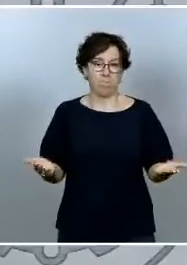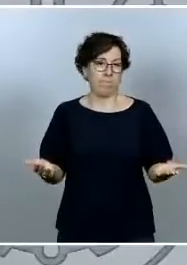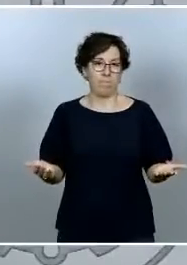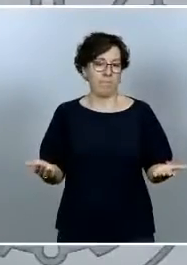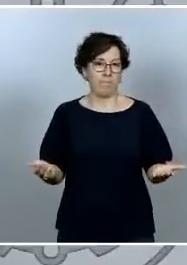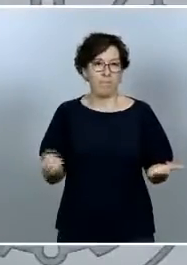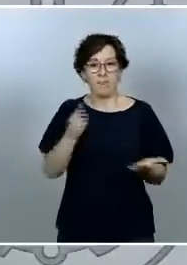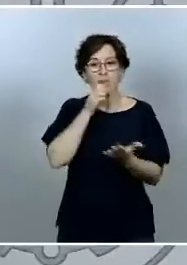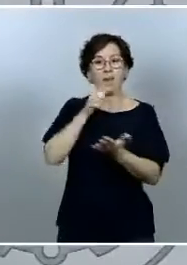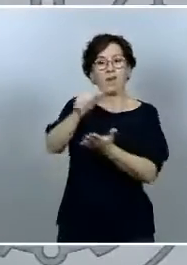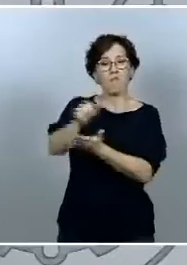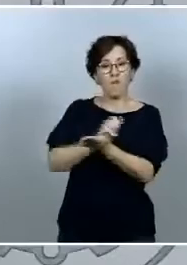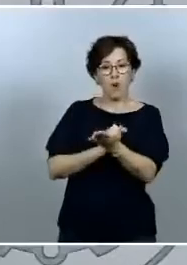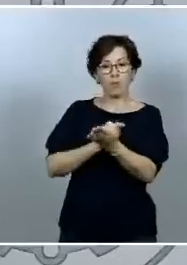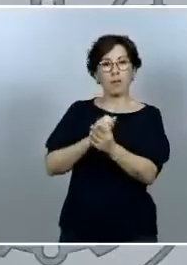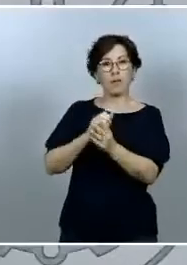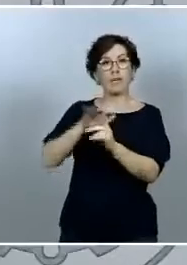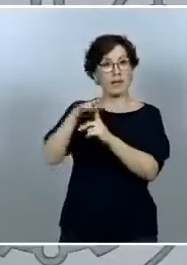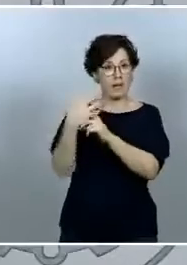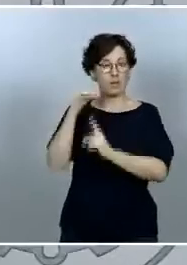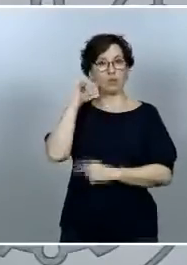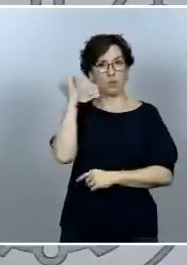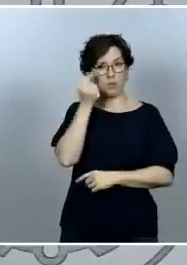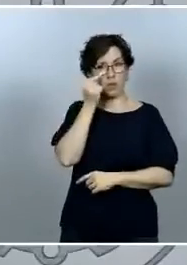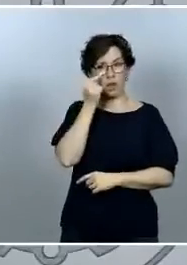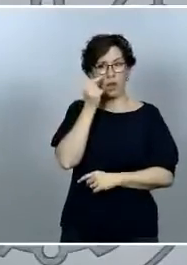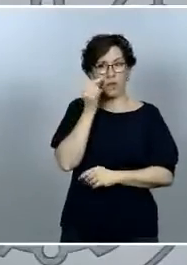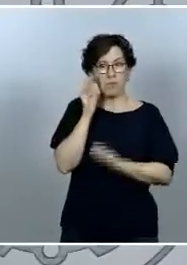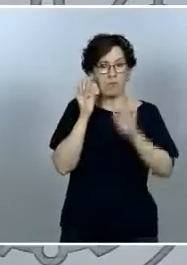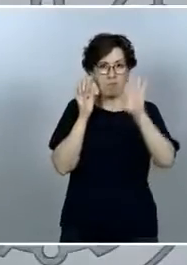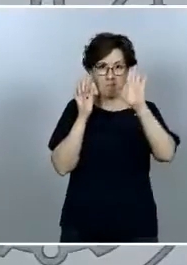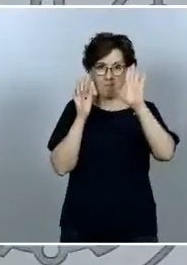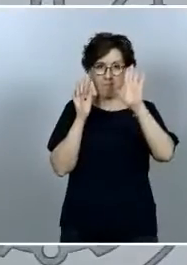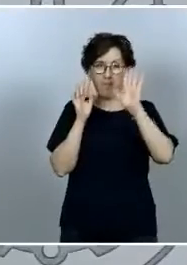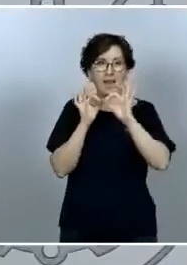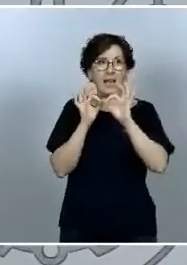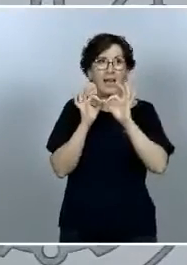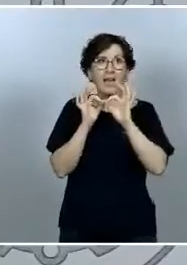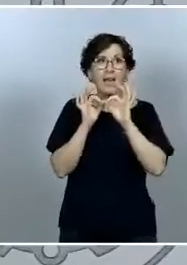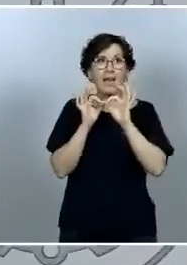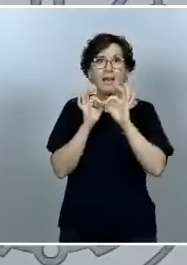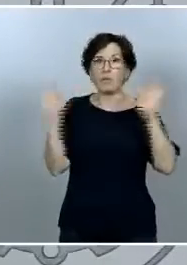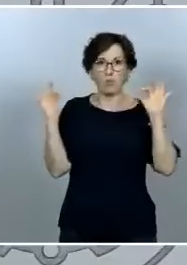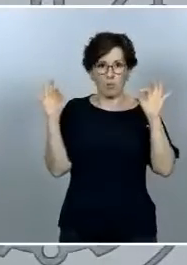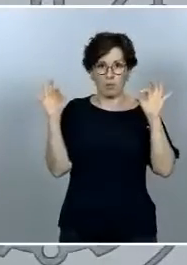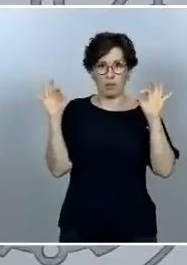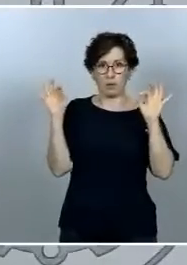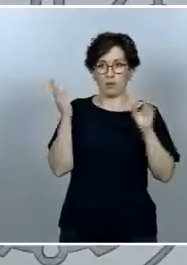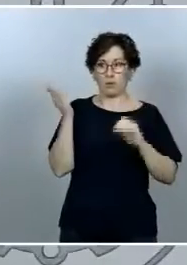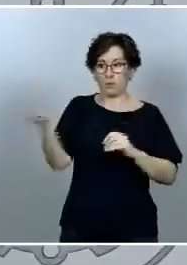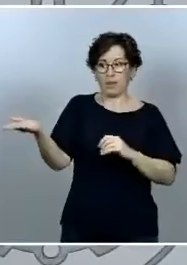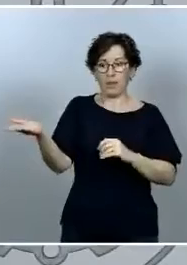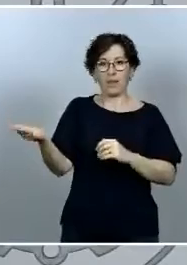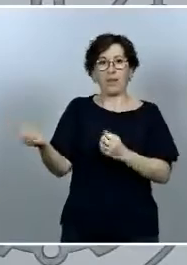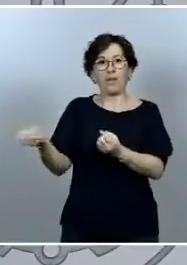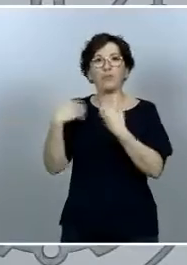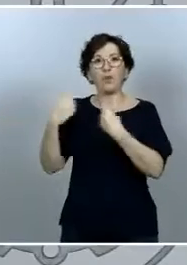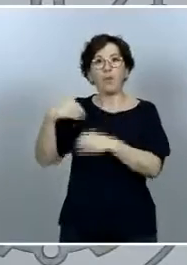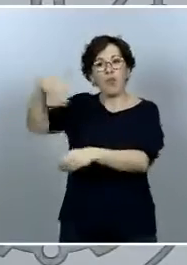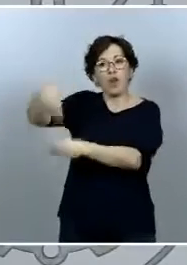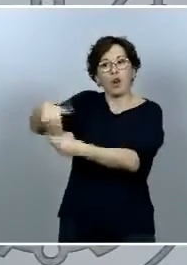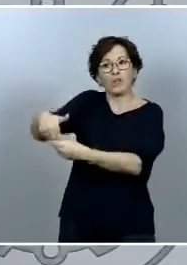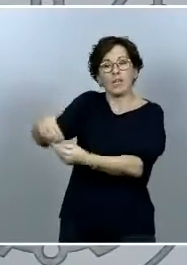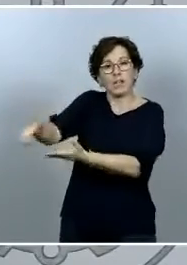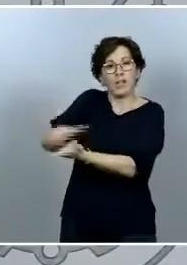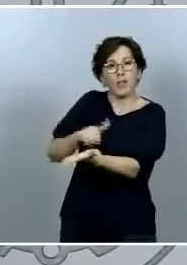que hemos conocido en ningún momento se ha puesto o se ha pedido información sobre el contenido del informe yo no he leído